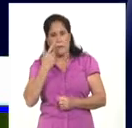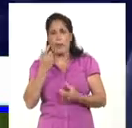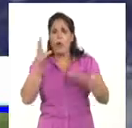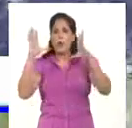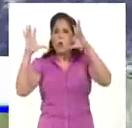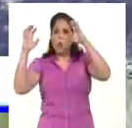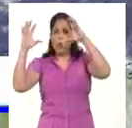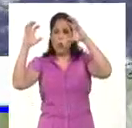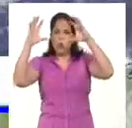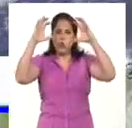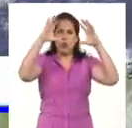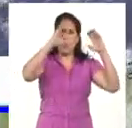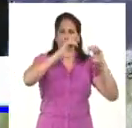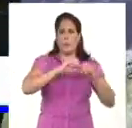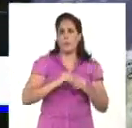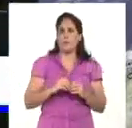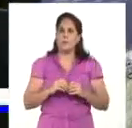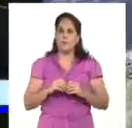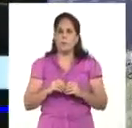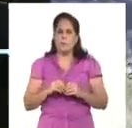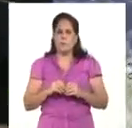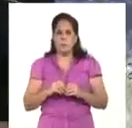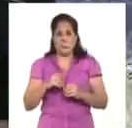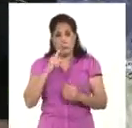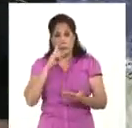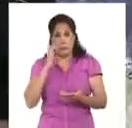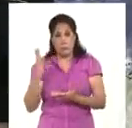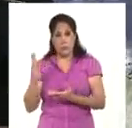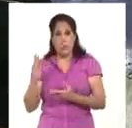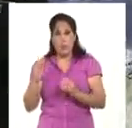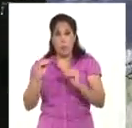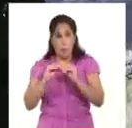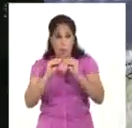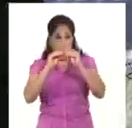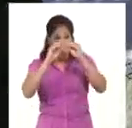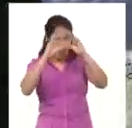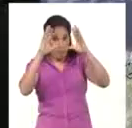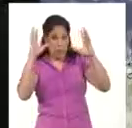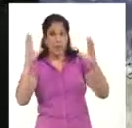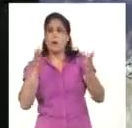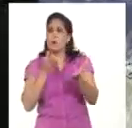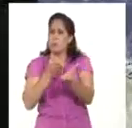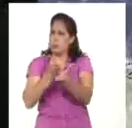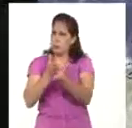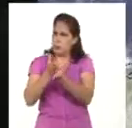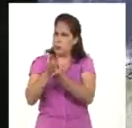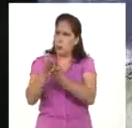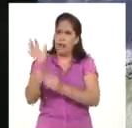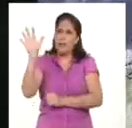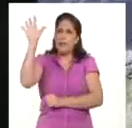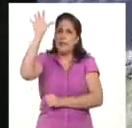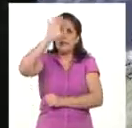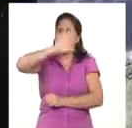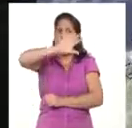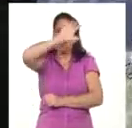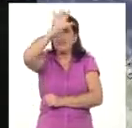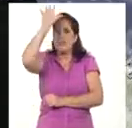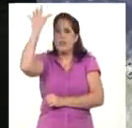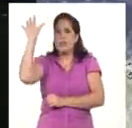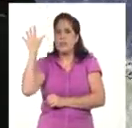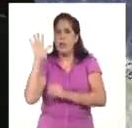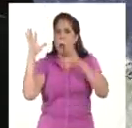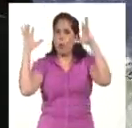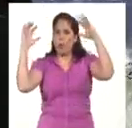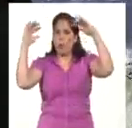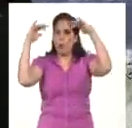nubosidad en gran parte de nuestro país. Observen que en horas de la mañana se mantienen los cielos con poca nubosidad y en horas de la tarde